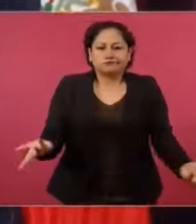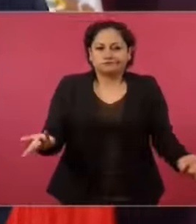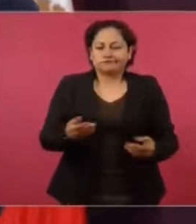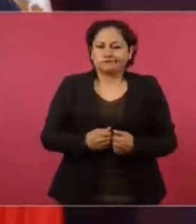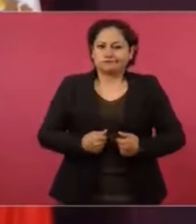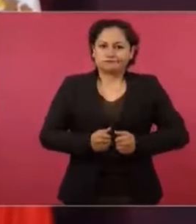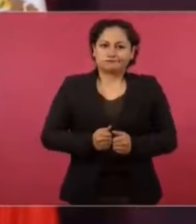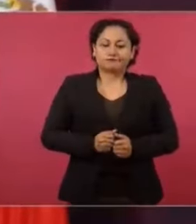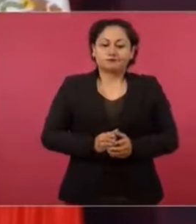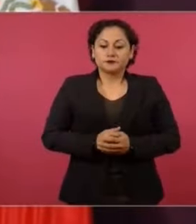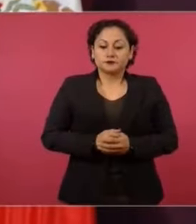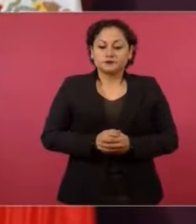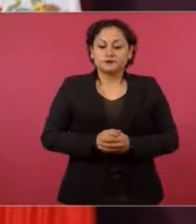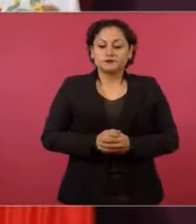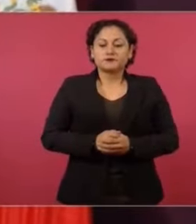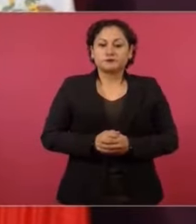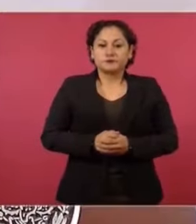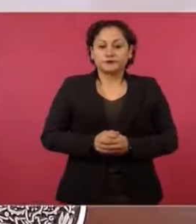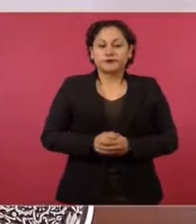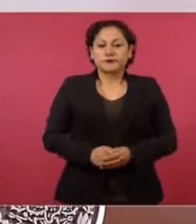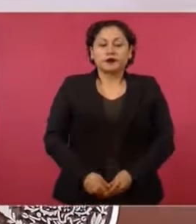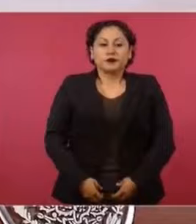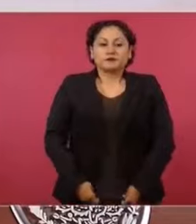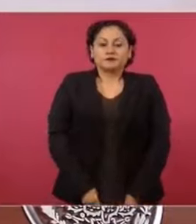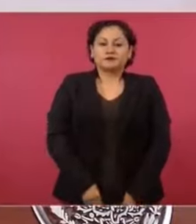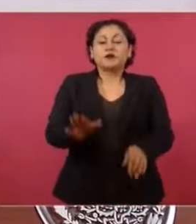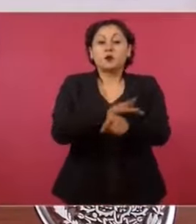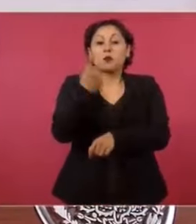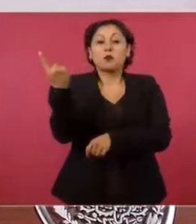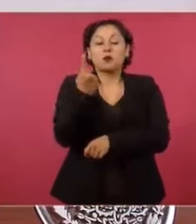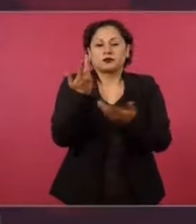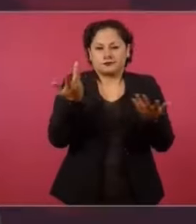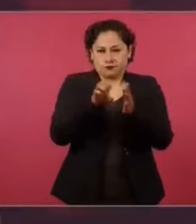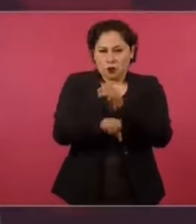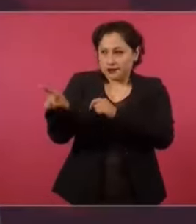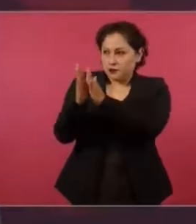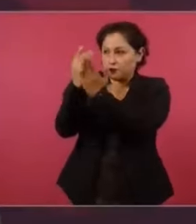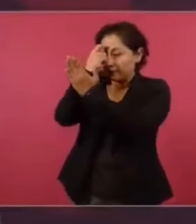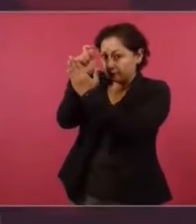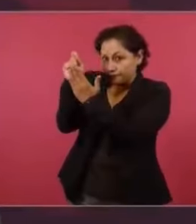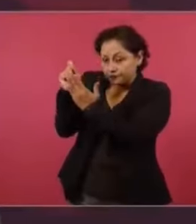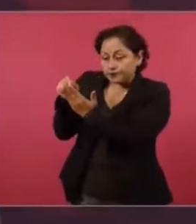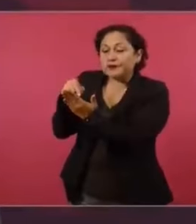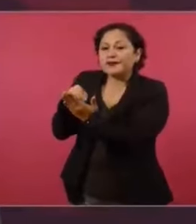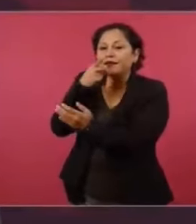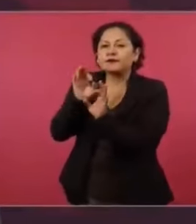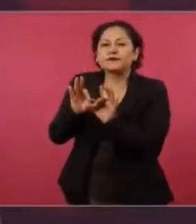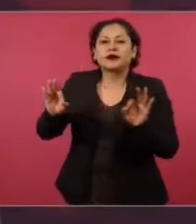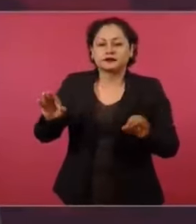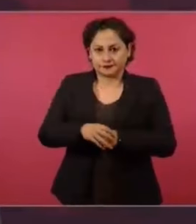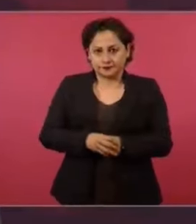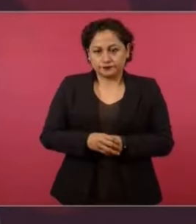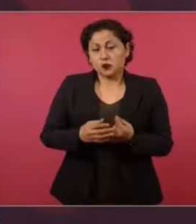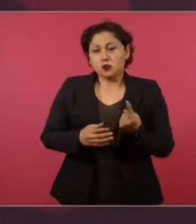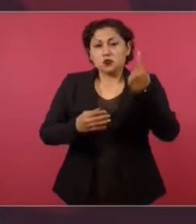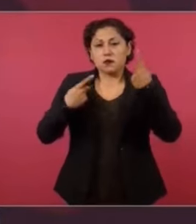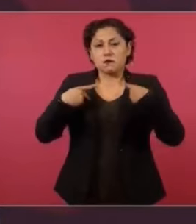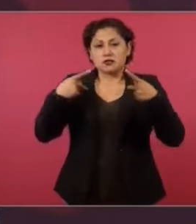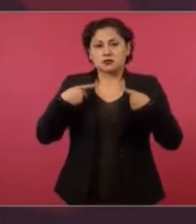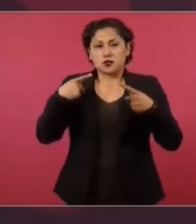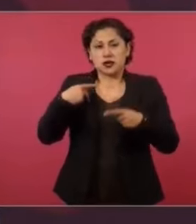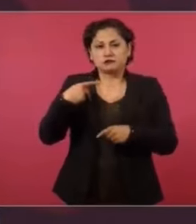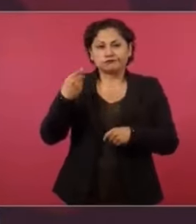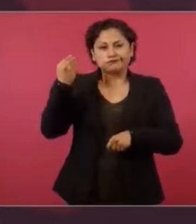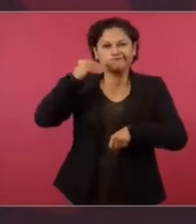quien se entrega, como decía un crítico literario, quien se entrega por entero a la mentira, pierde la